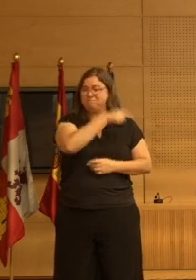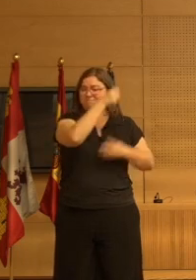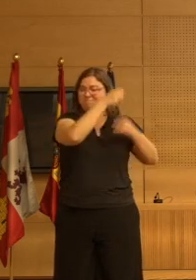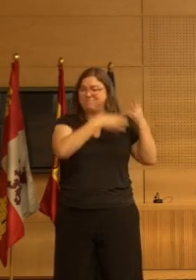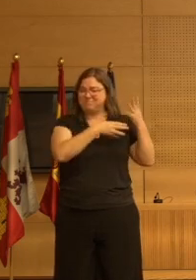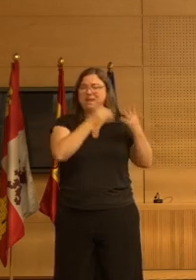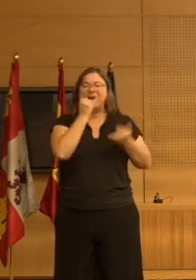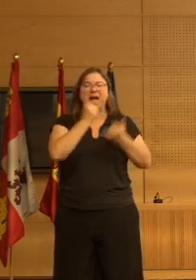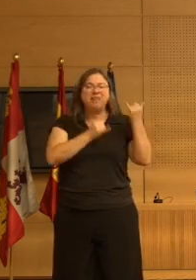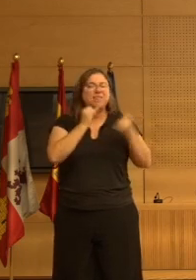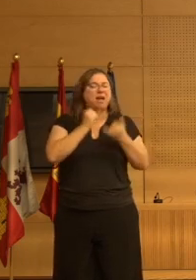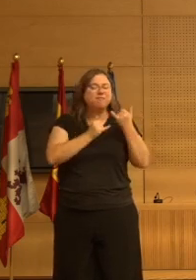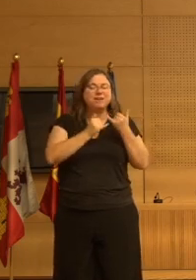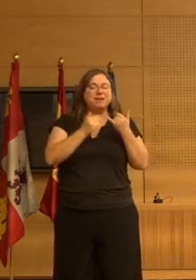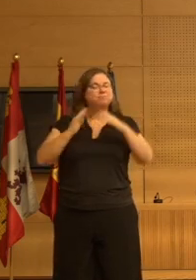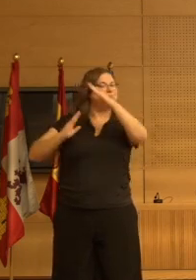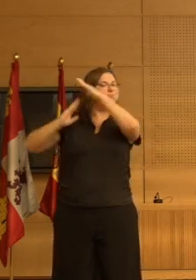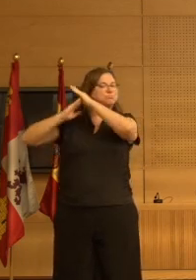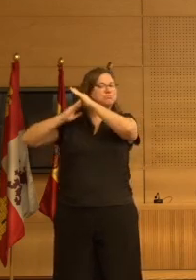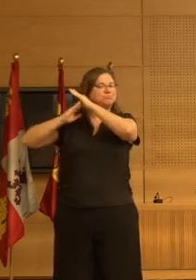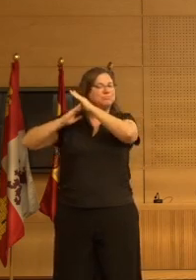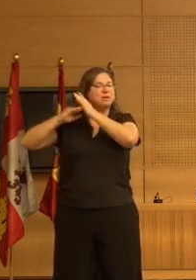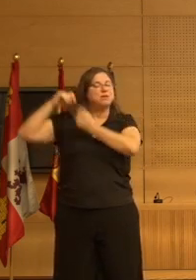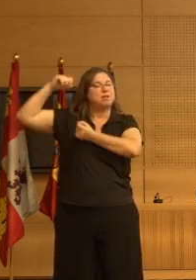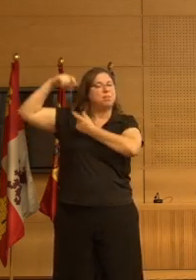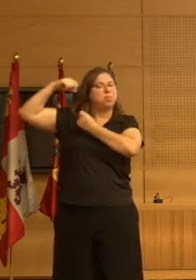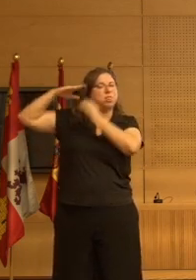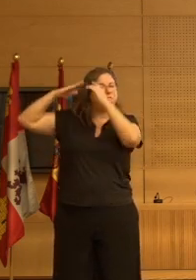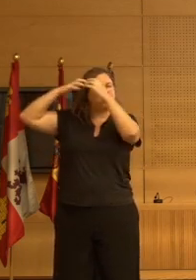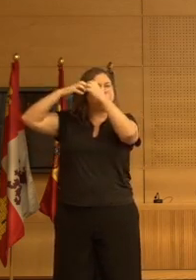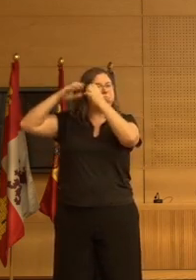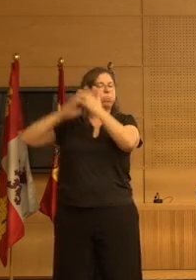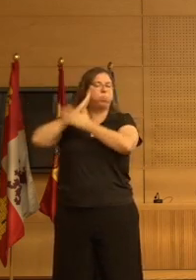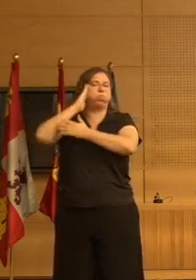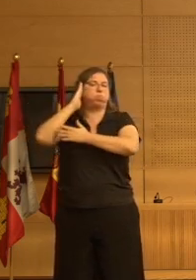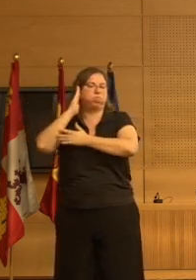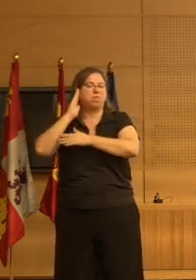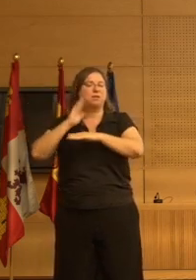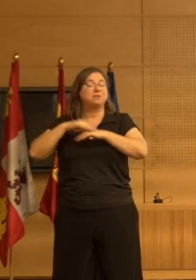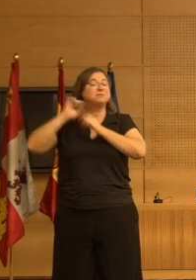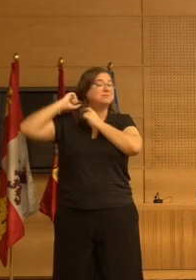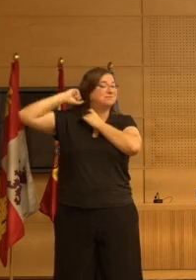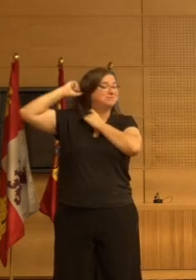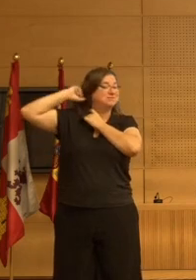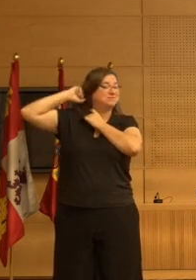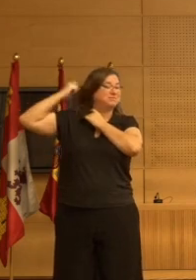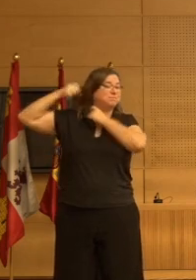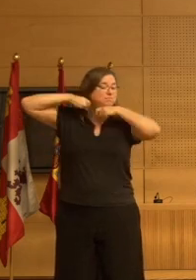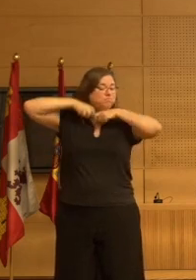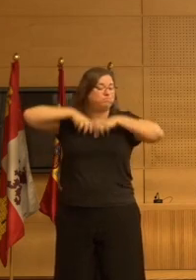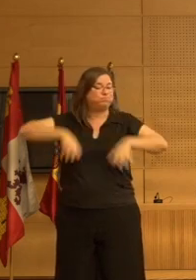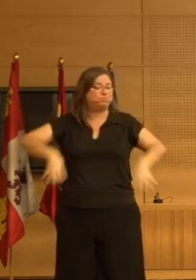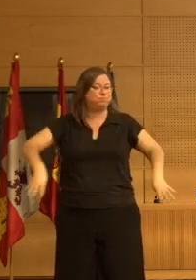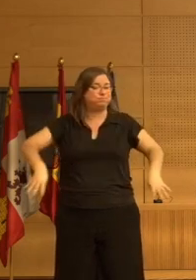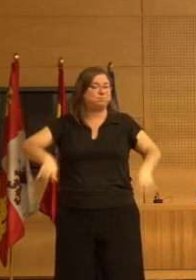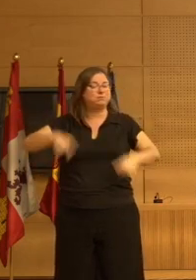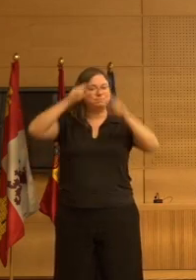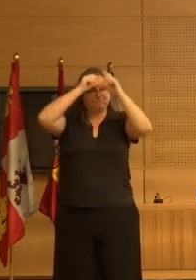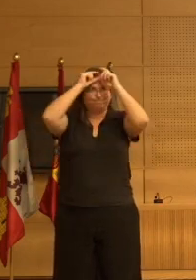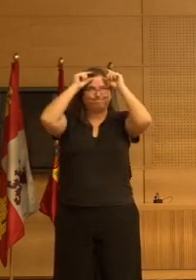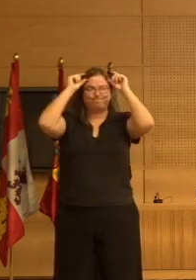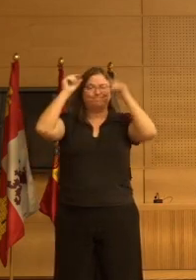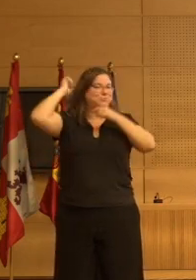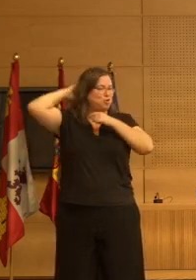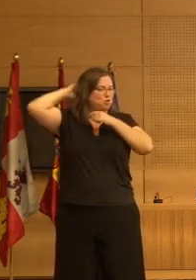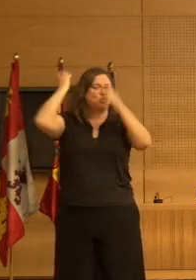una inhibición casi completa de la activación cerebral que llega desde el tronco y que se distribuye por toda la corteza.